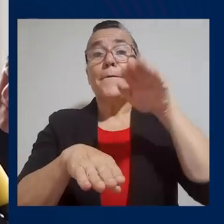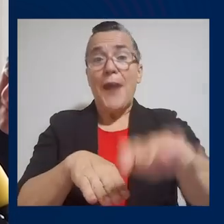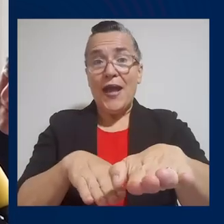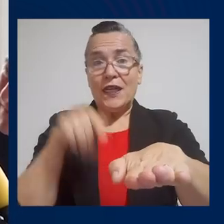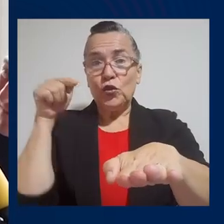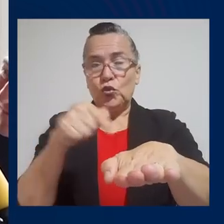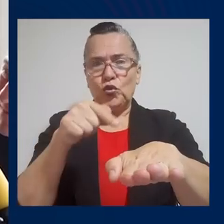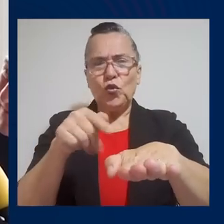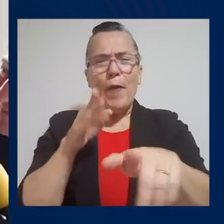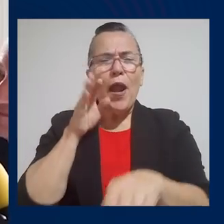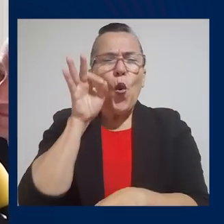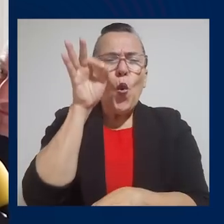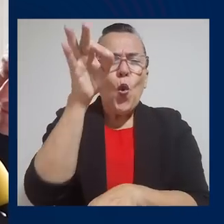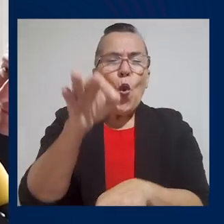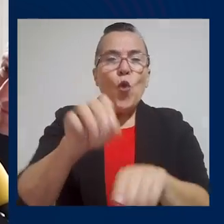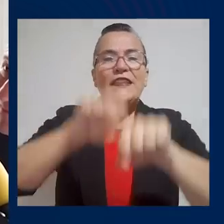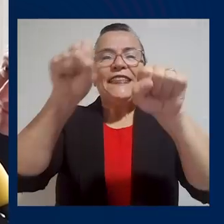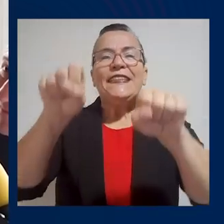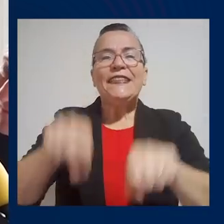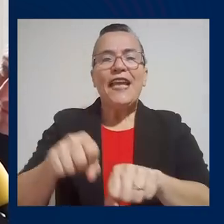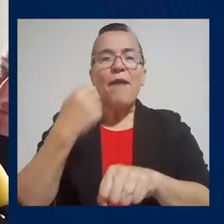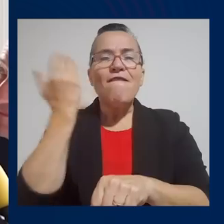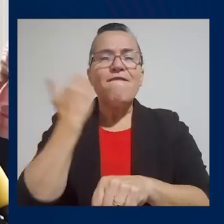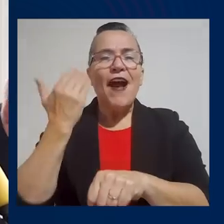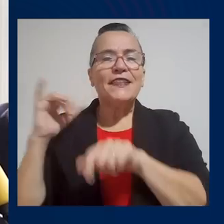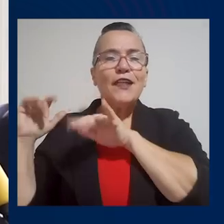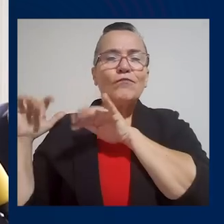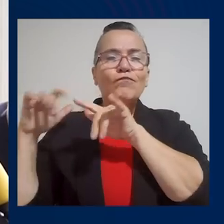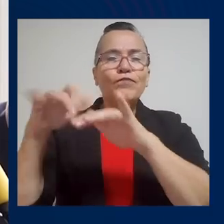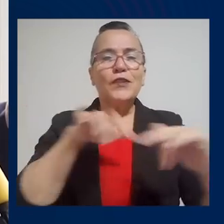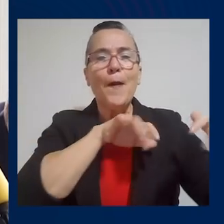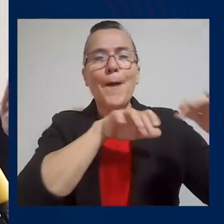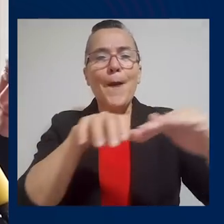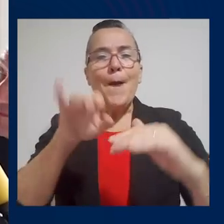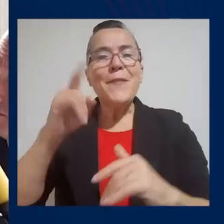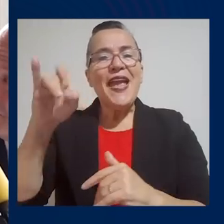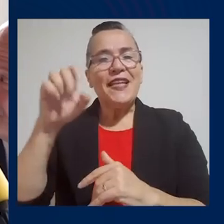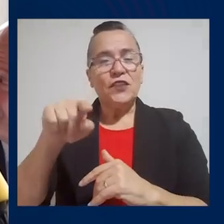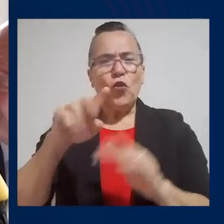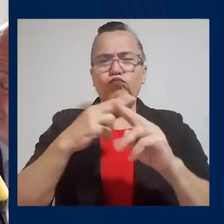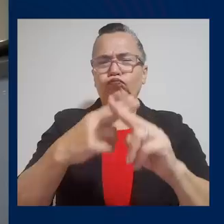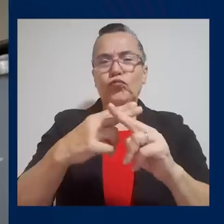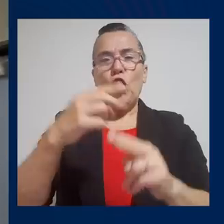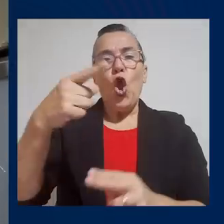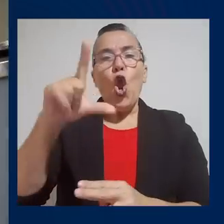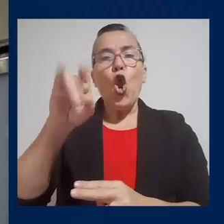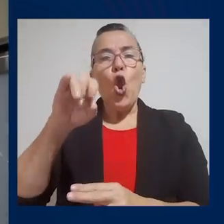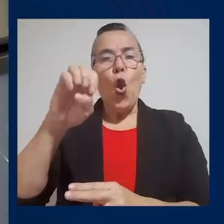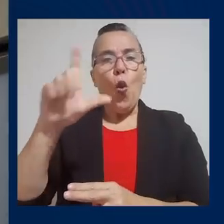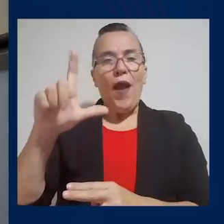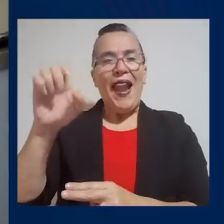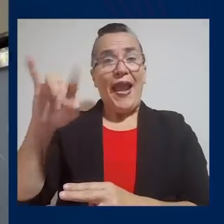un gran sistema de facilitación migratoria. Se llama Global Entry. Es un sistema que